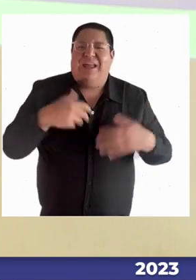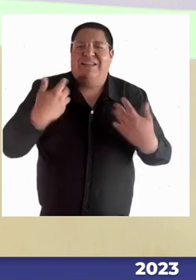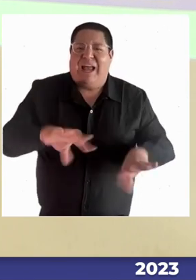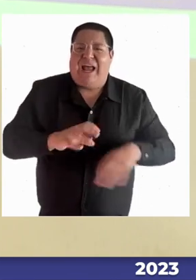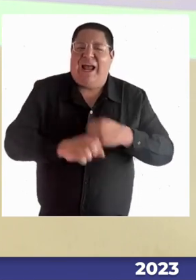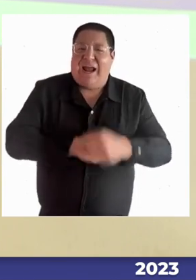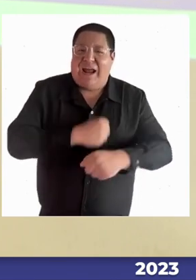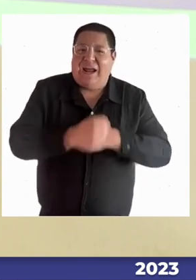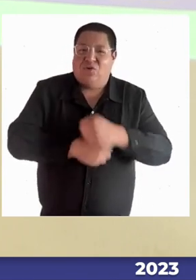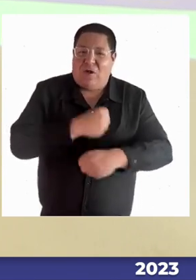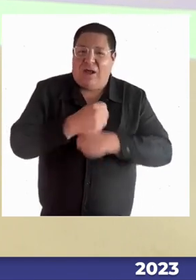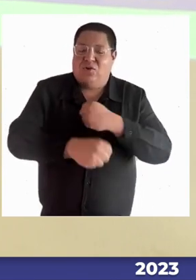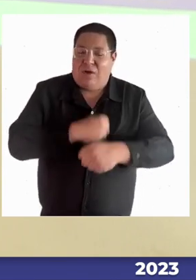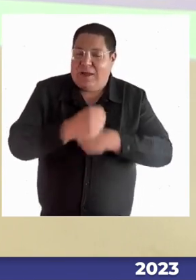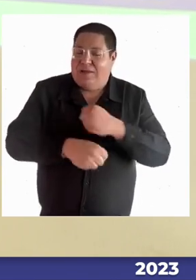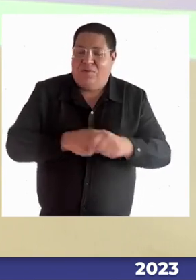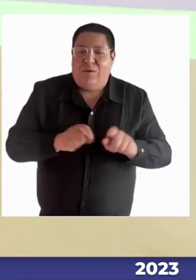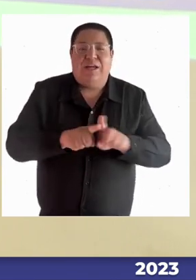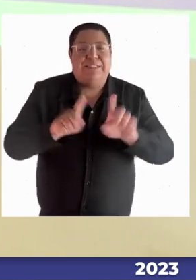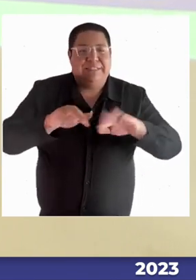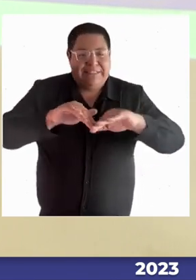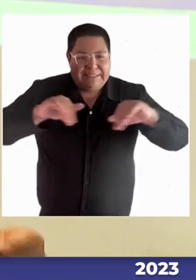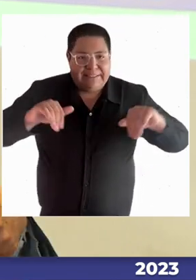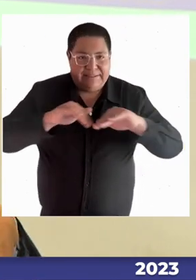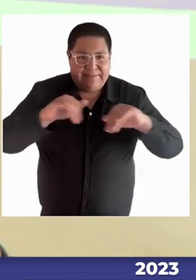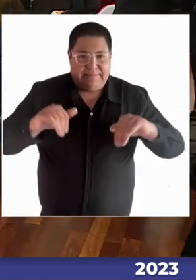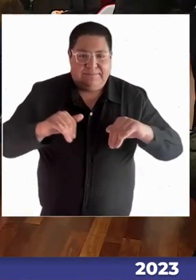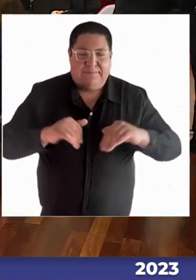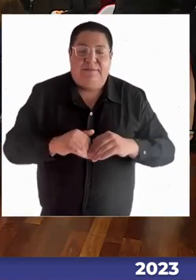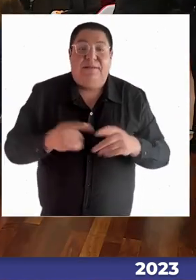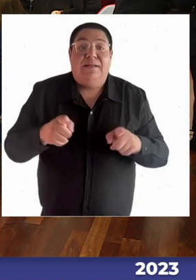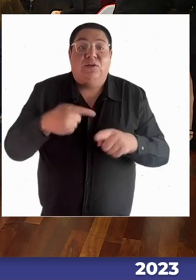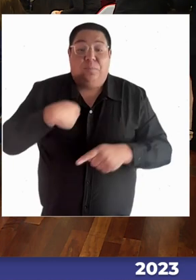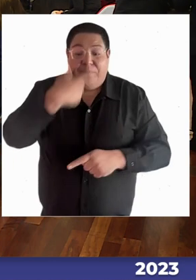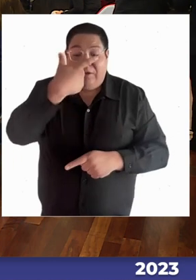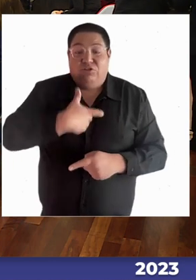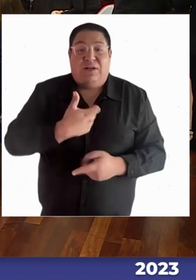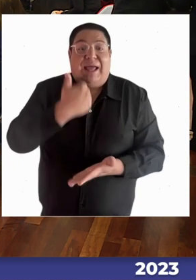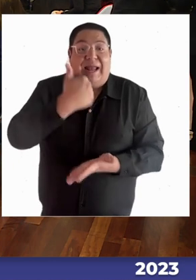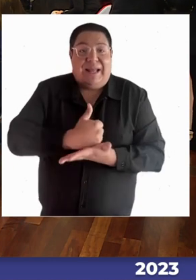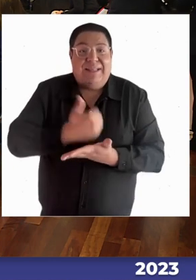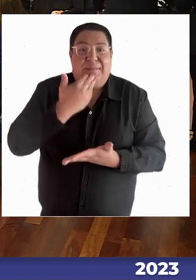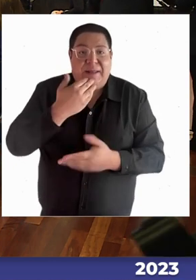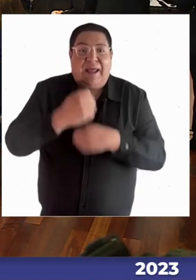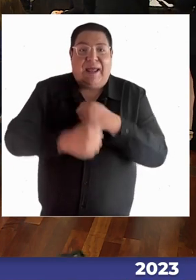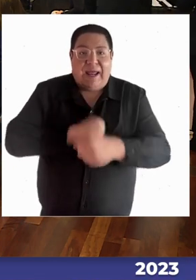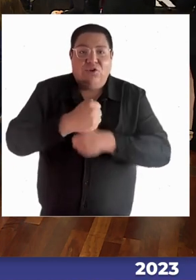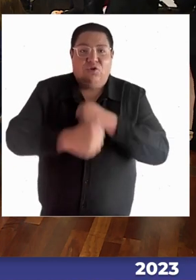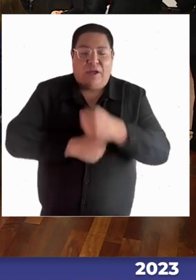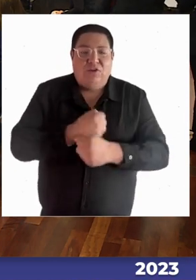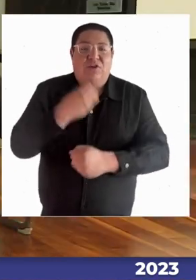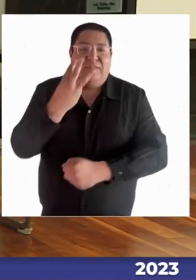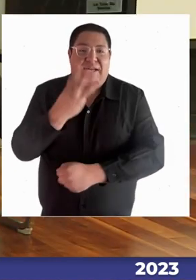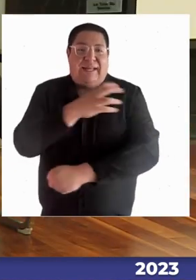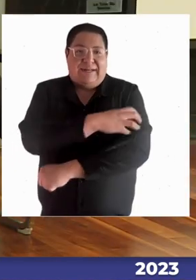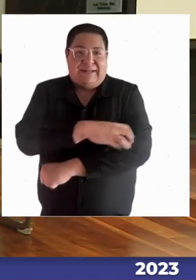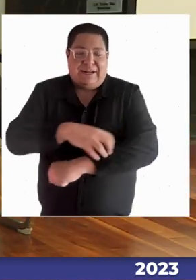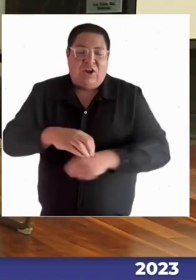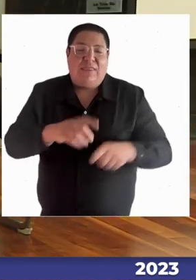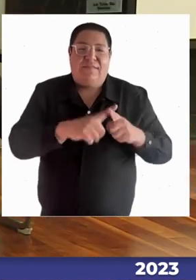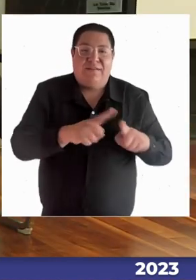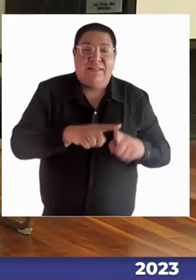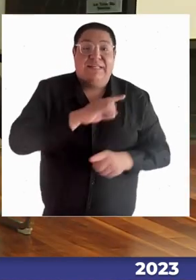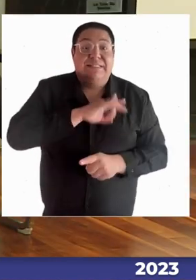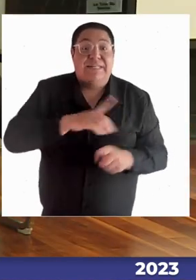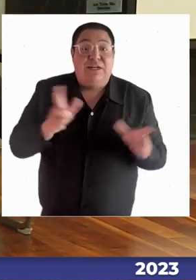que nos permite tempranamente, Paola, iniciar esta situación. Por eso cuando ingresé al Congreso, en la Cámara, dicho se de paso, claro,